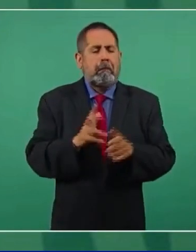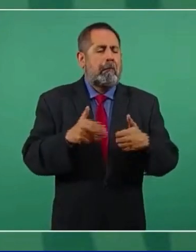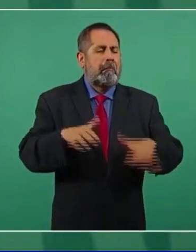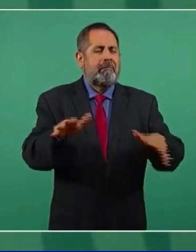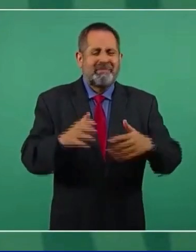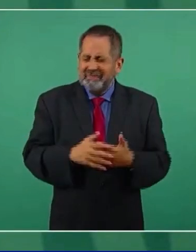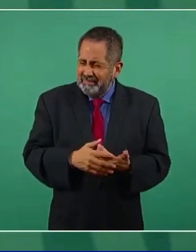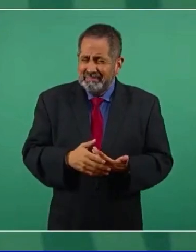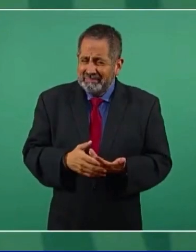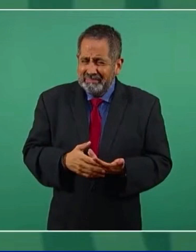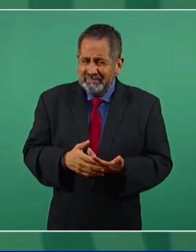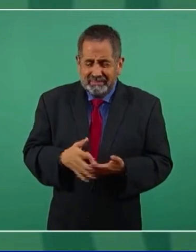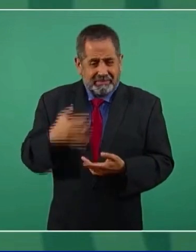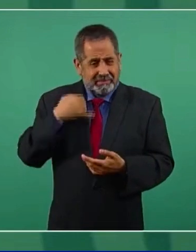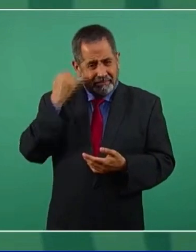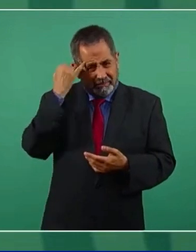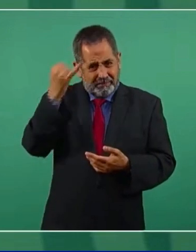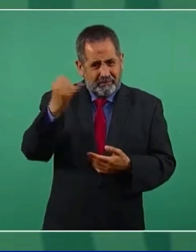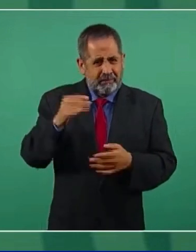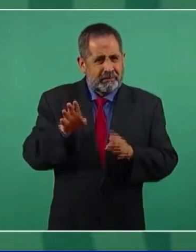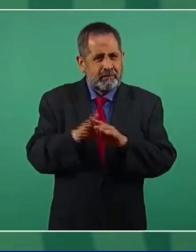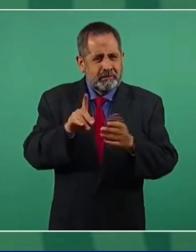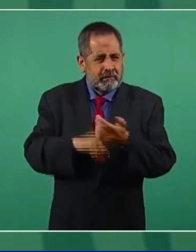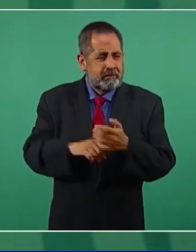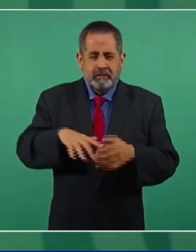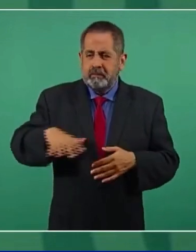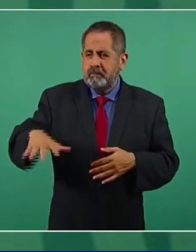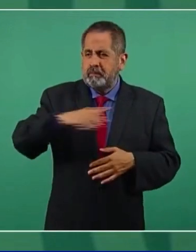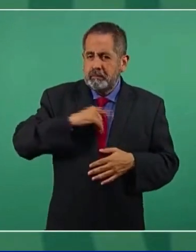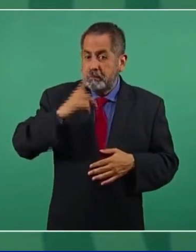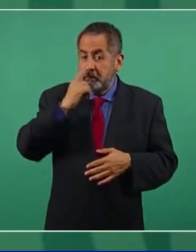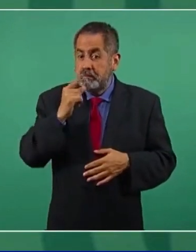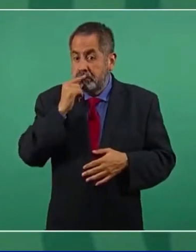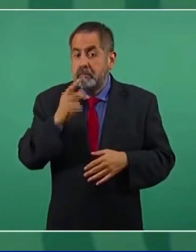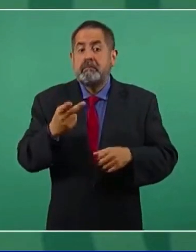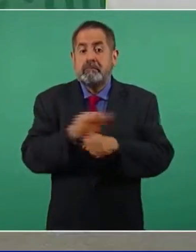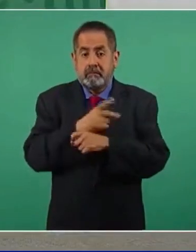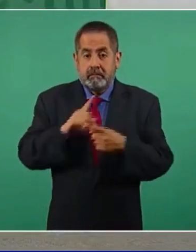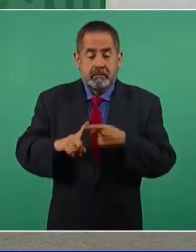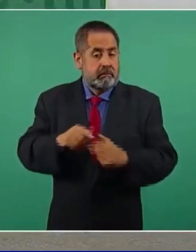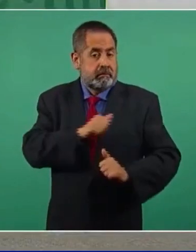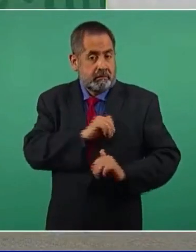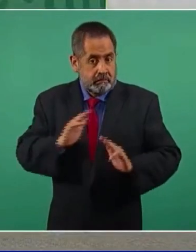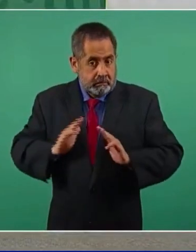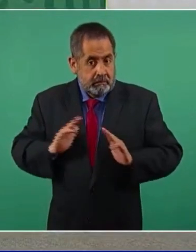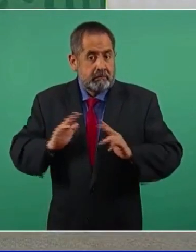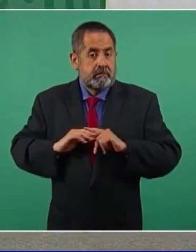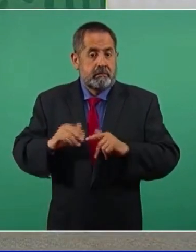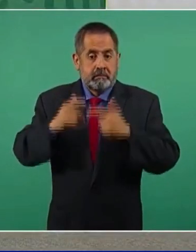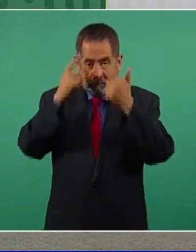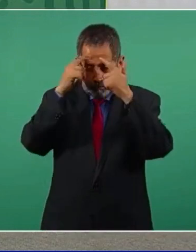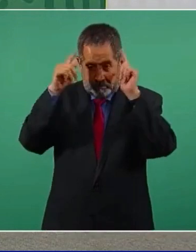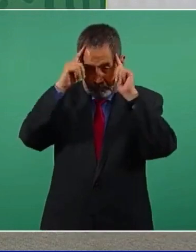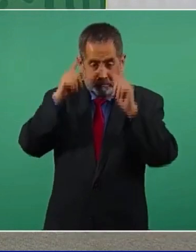Imagínense la situación de policías, de soldados, de marinos,